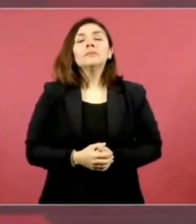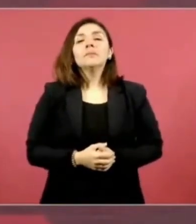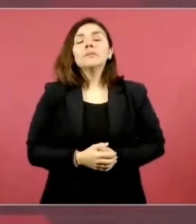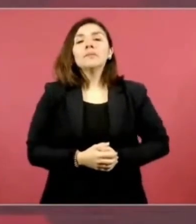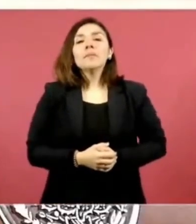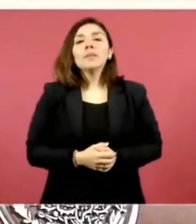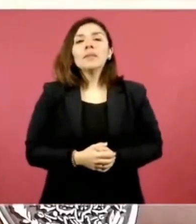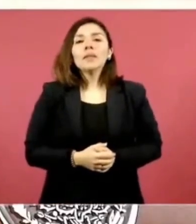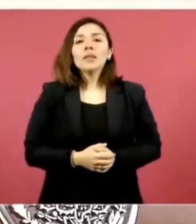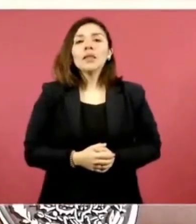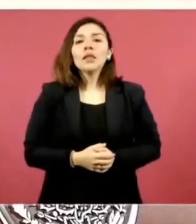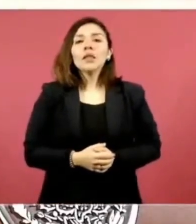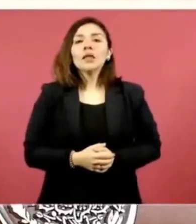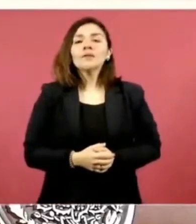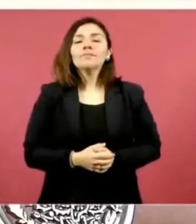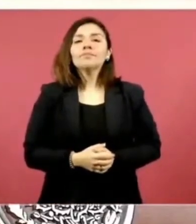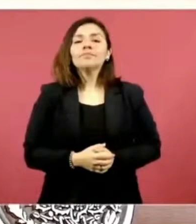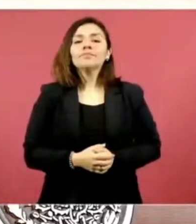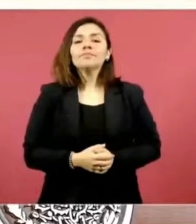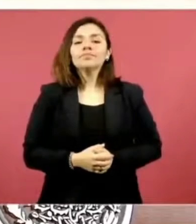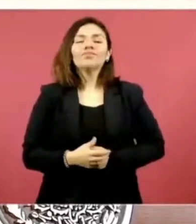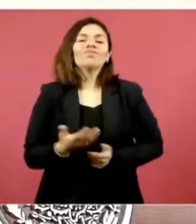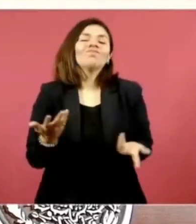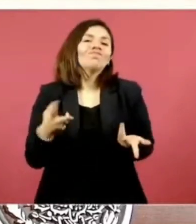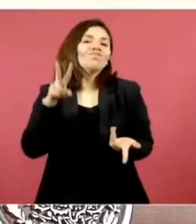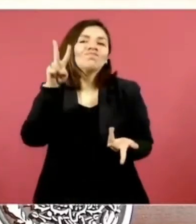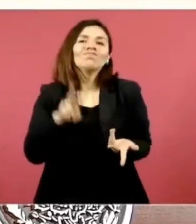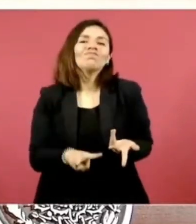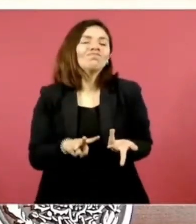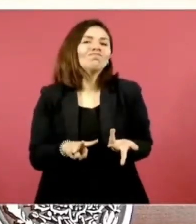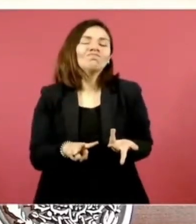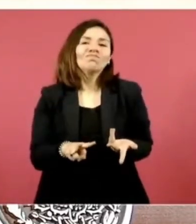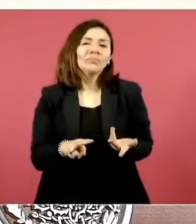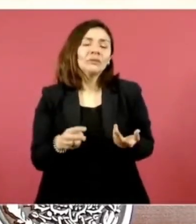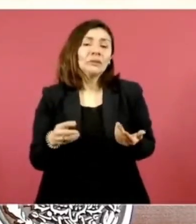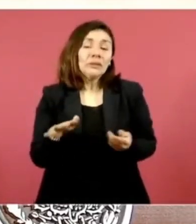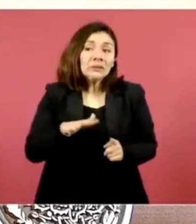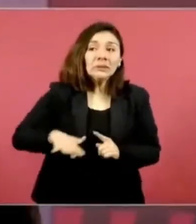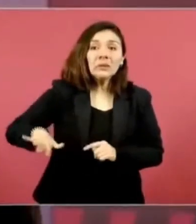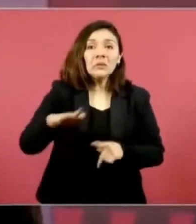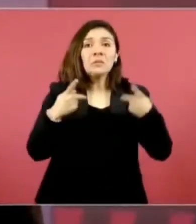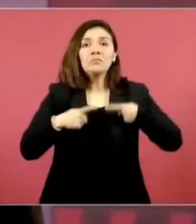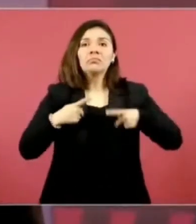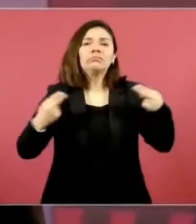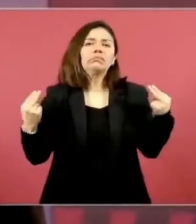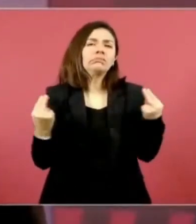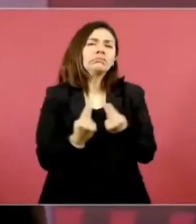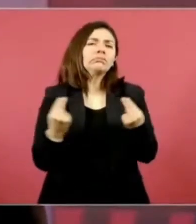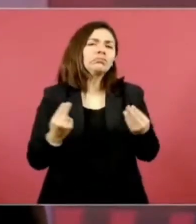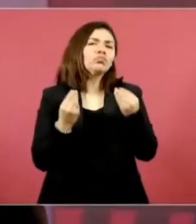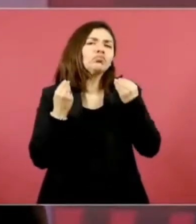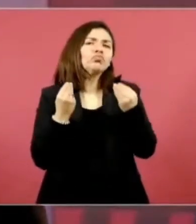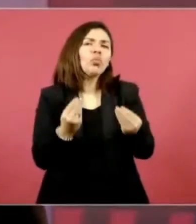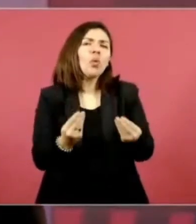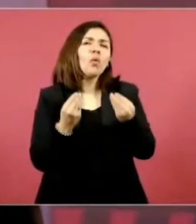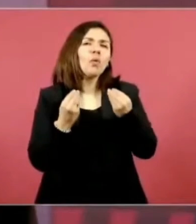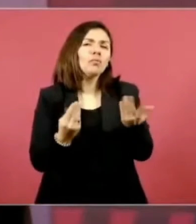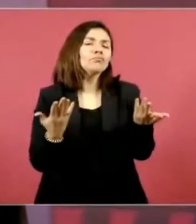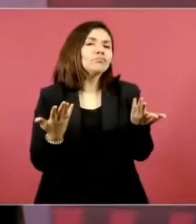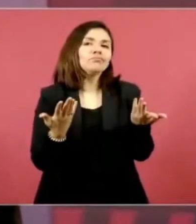pues hay muchas necesidades en los países